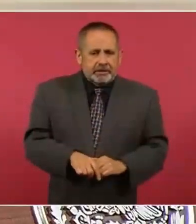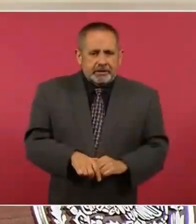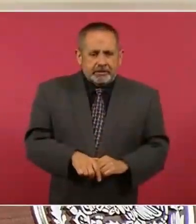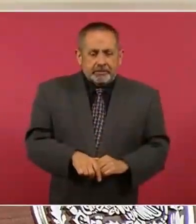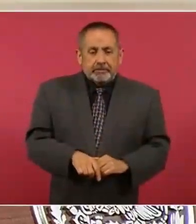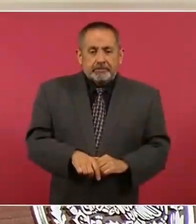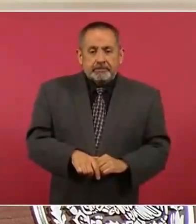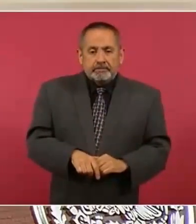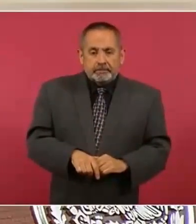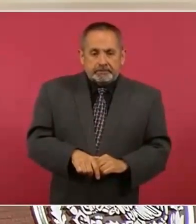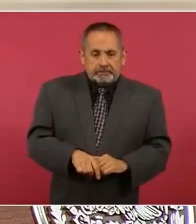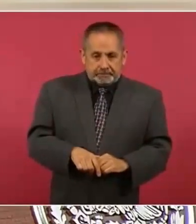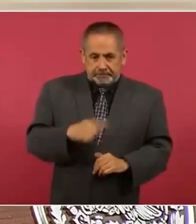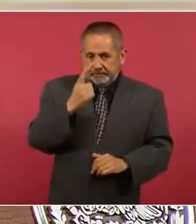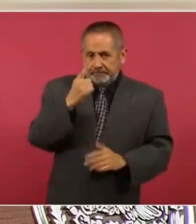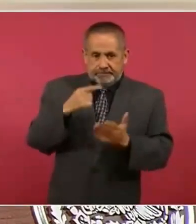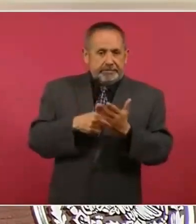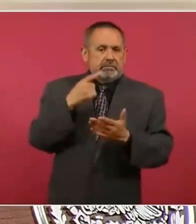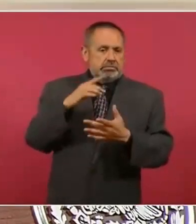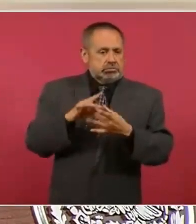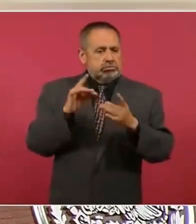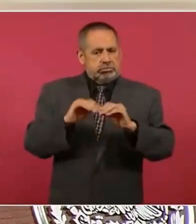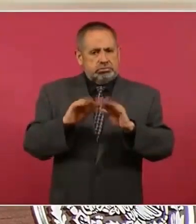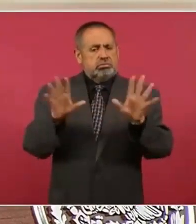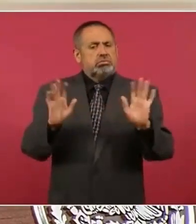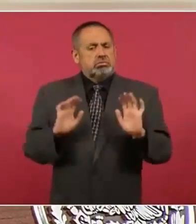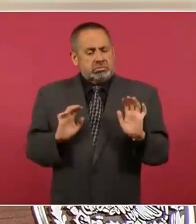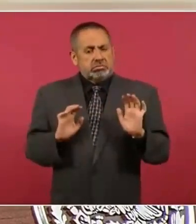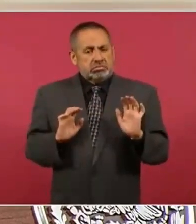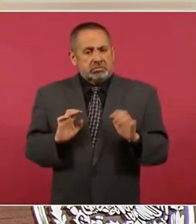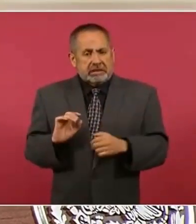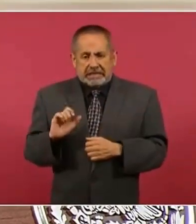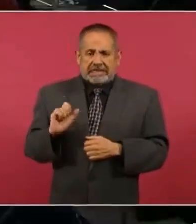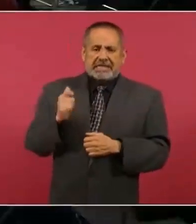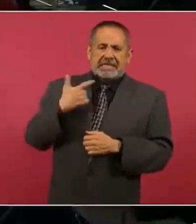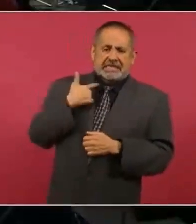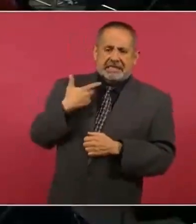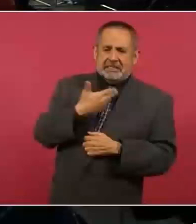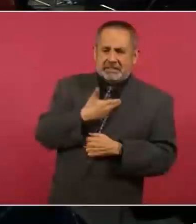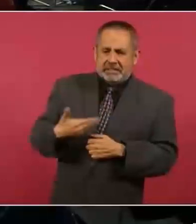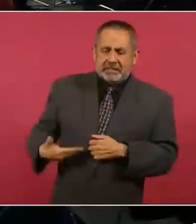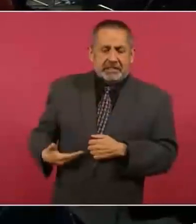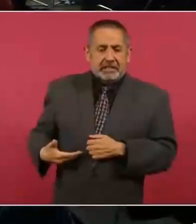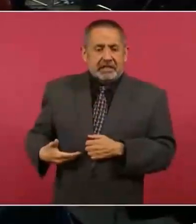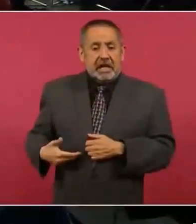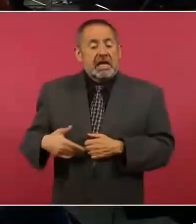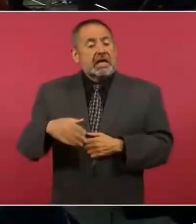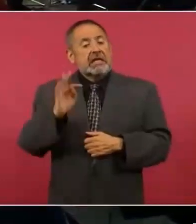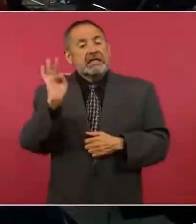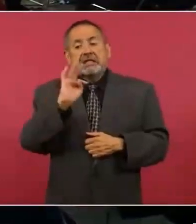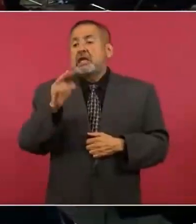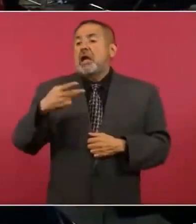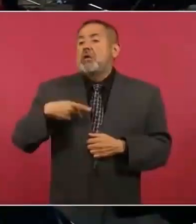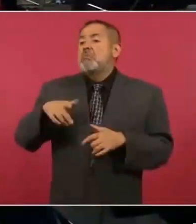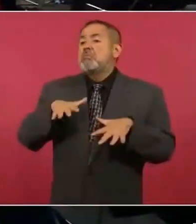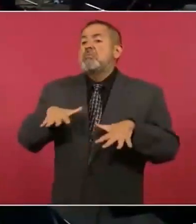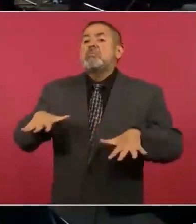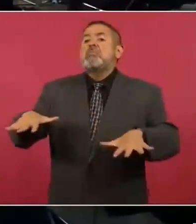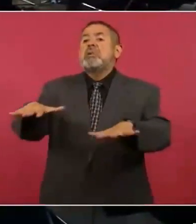Nada más fui muy claro a los expresidentes, sólo sí el pueblo